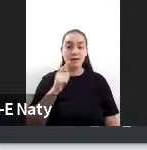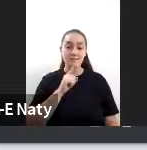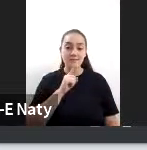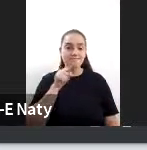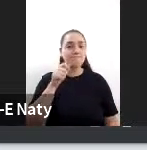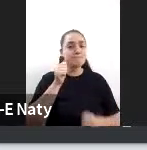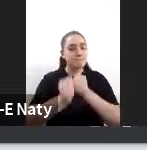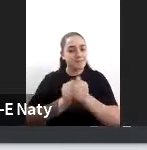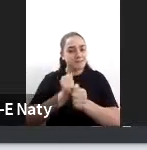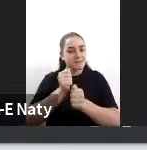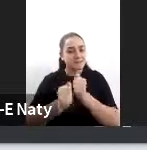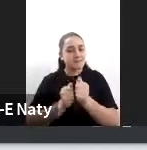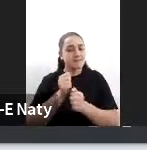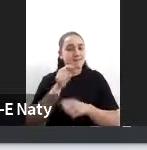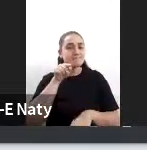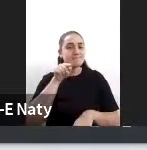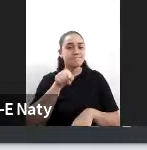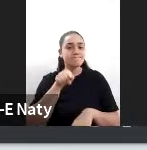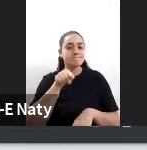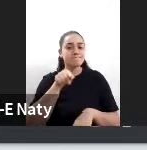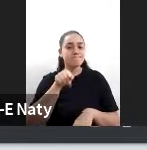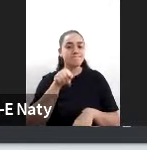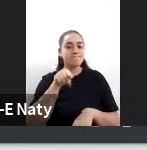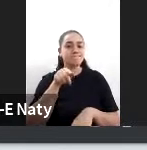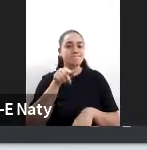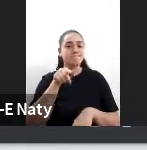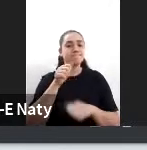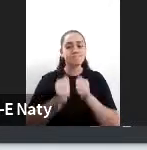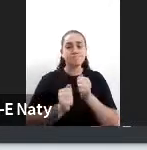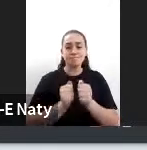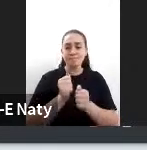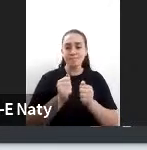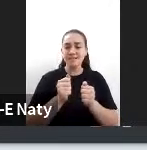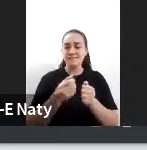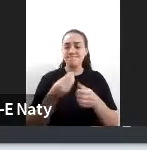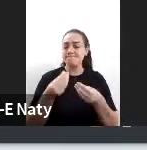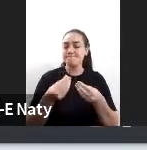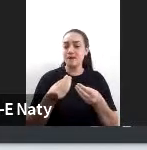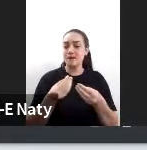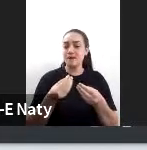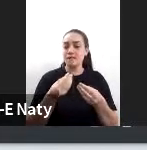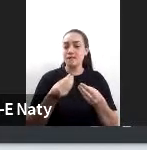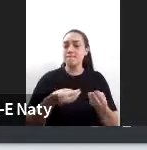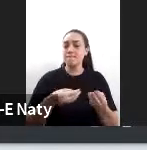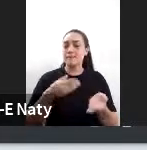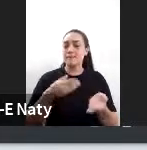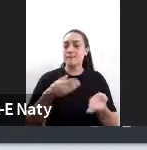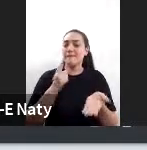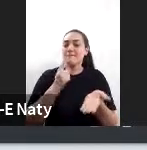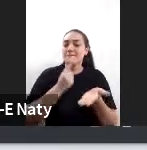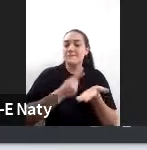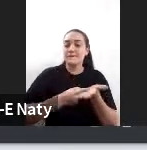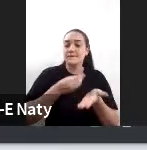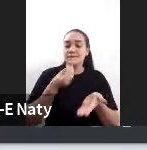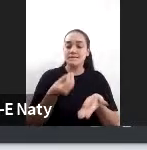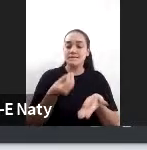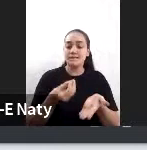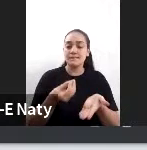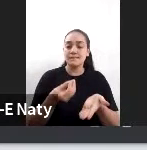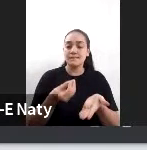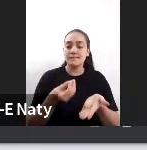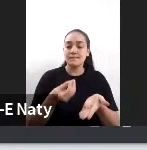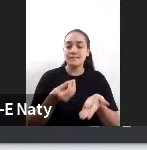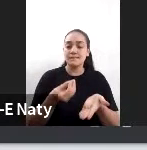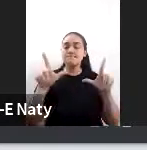operaciones opera pero no define en este caso de la TDA qué canales se suben y qué canales